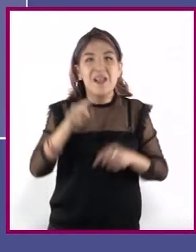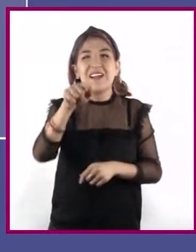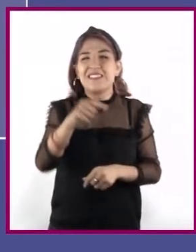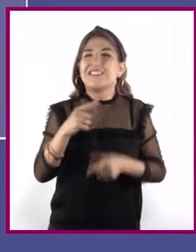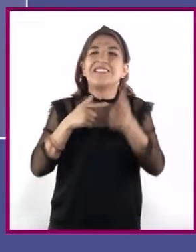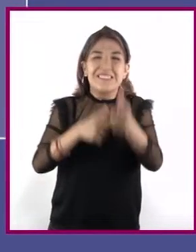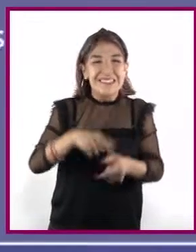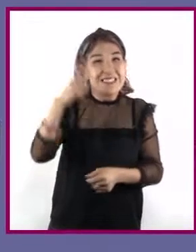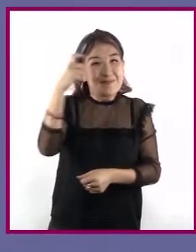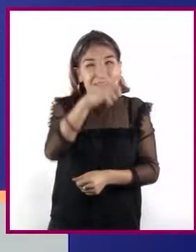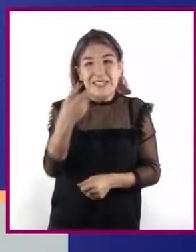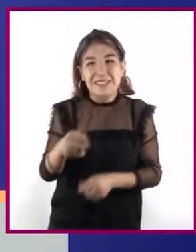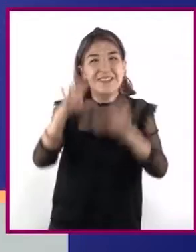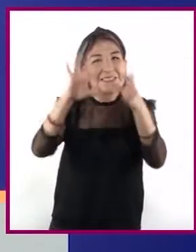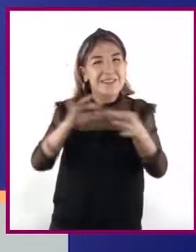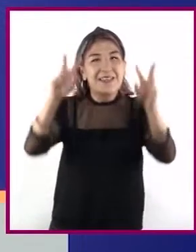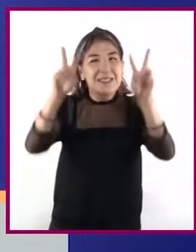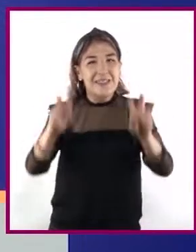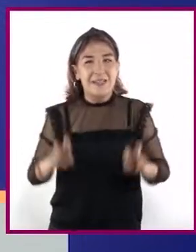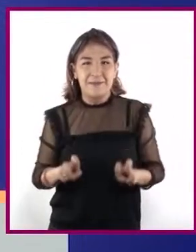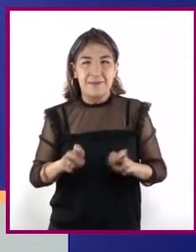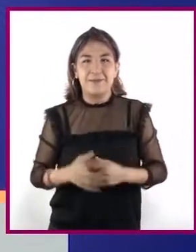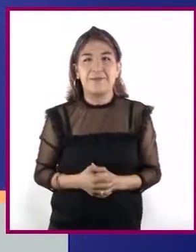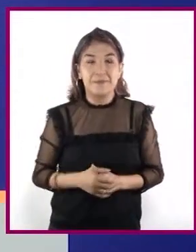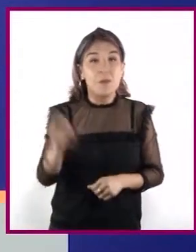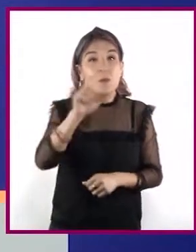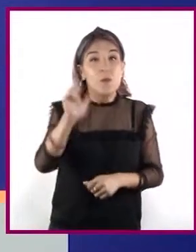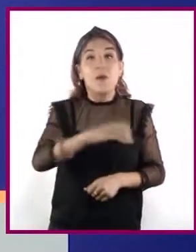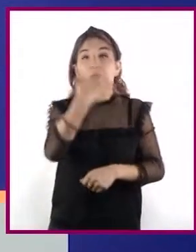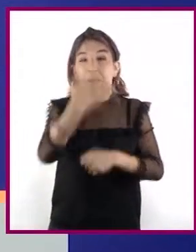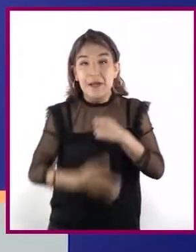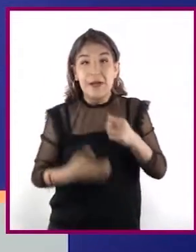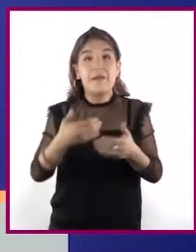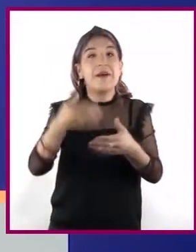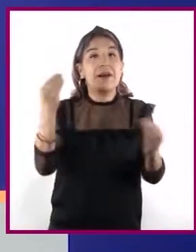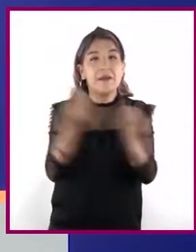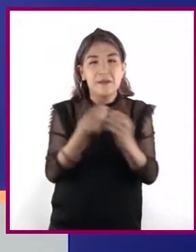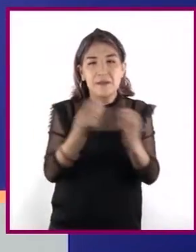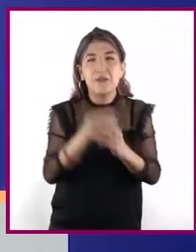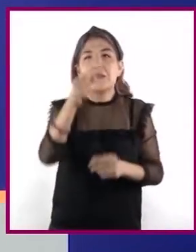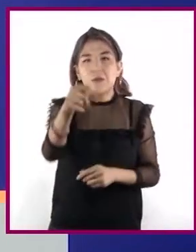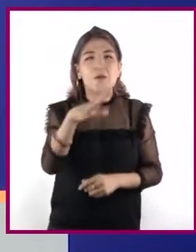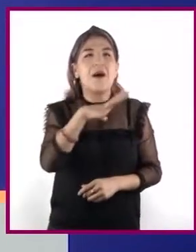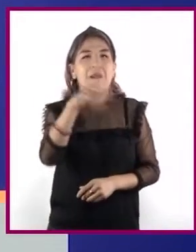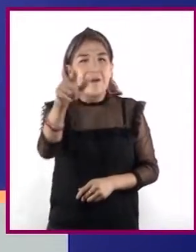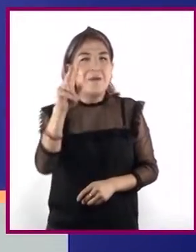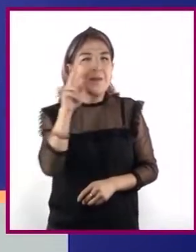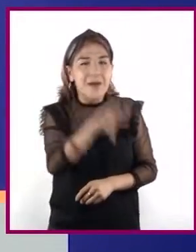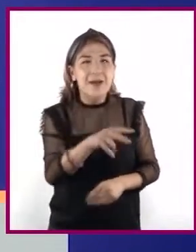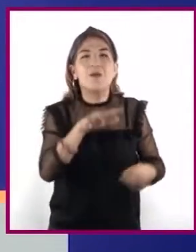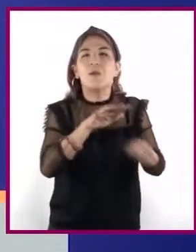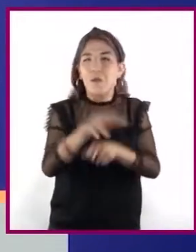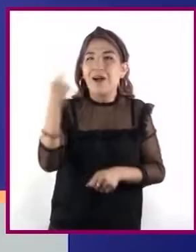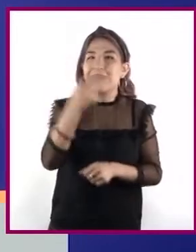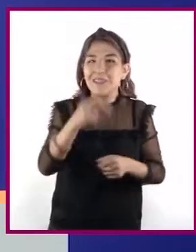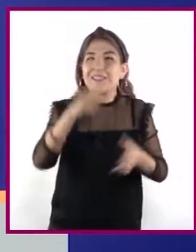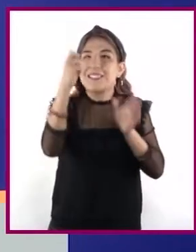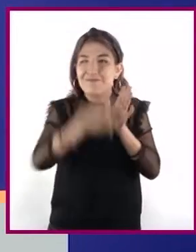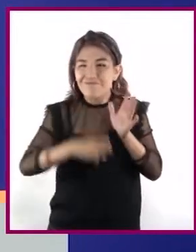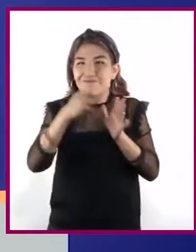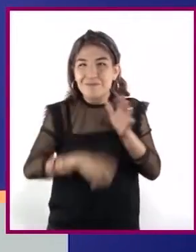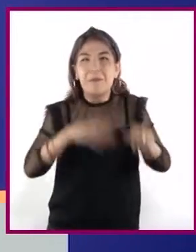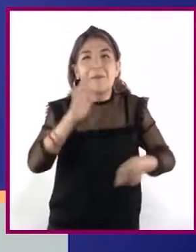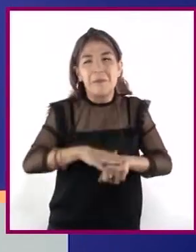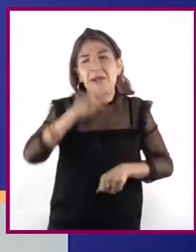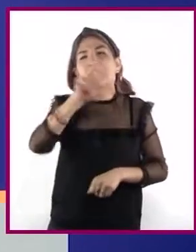dificultando de ambos temas. Al concluir la sesión, podrán tener a la vista los aspectos que requieren mejorar y